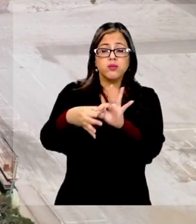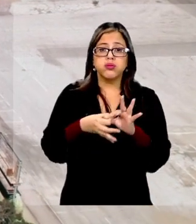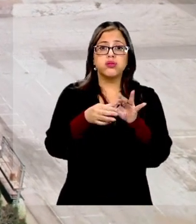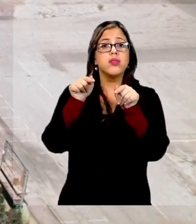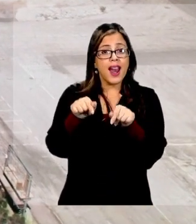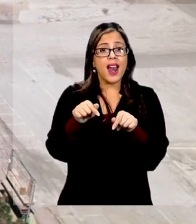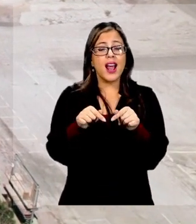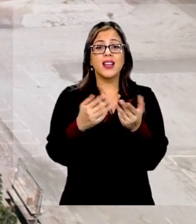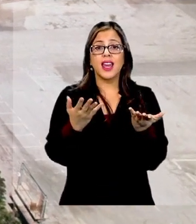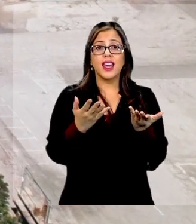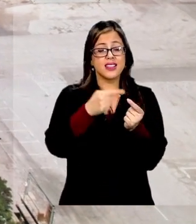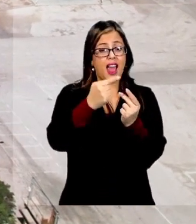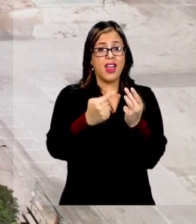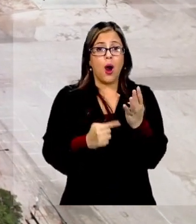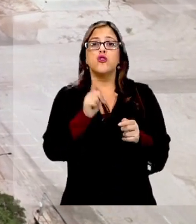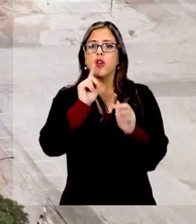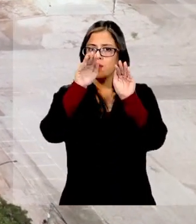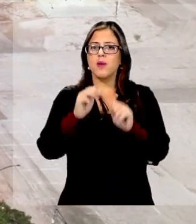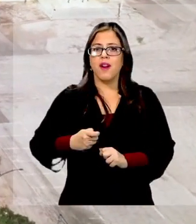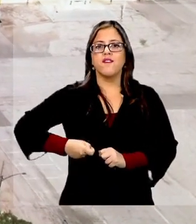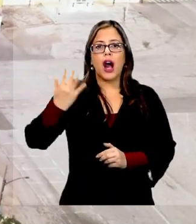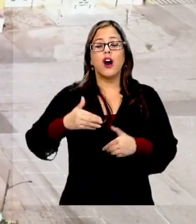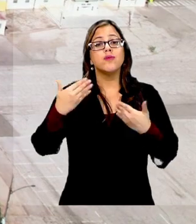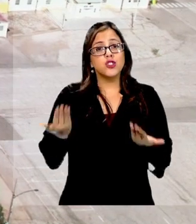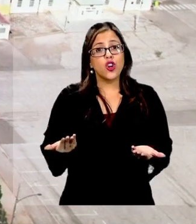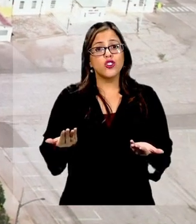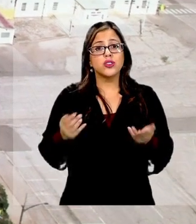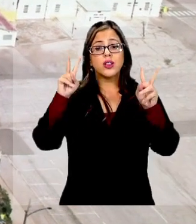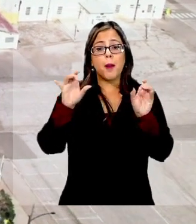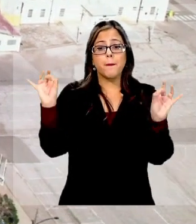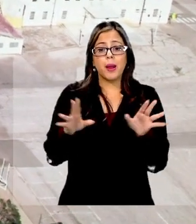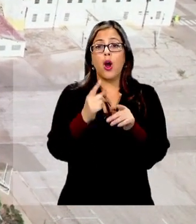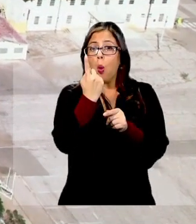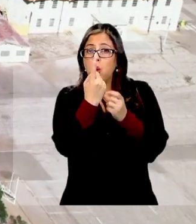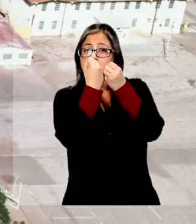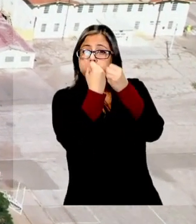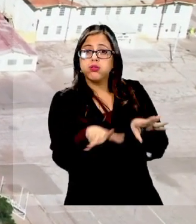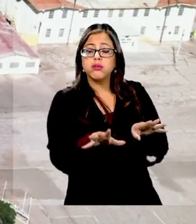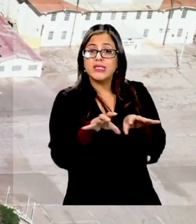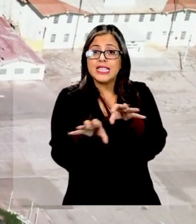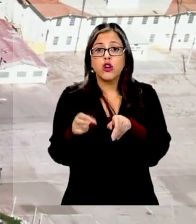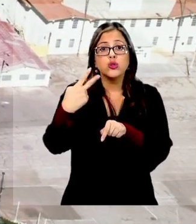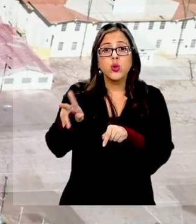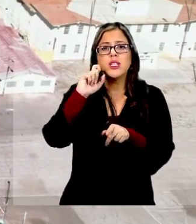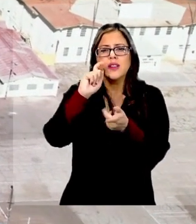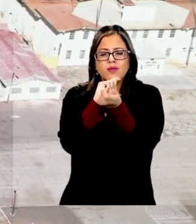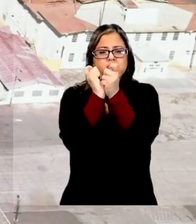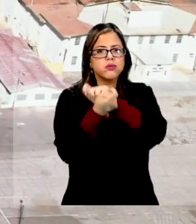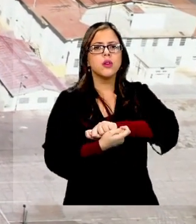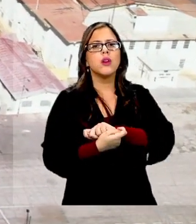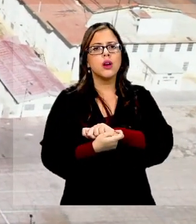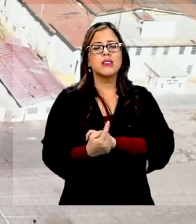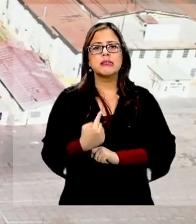En él, cada uno de sus componentes tiene el mismo valor, por lo que la potencial pérdida de uno solo de sus elementos alteraría el